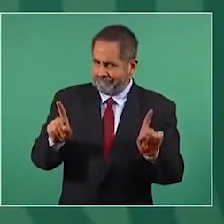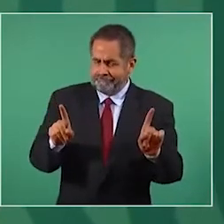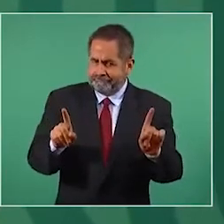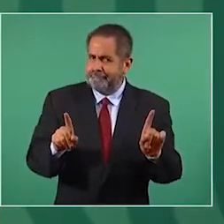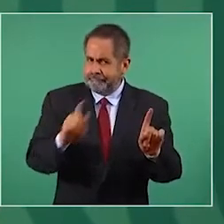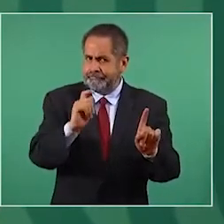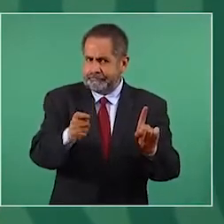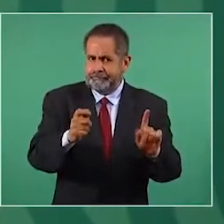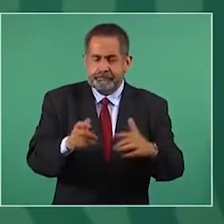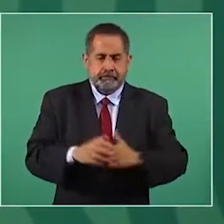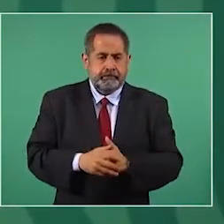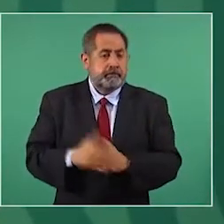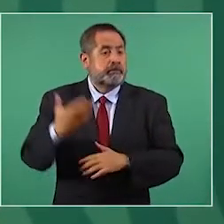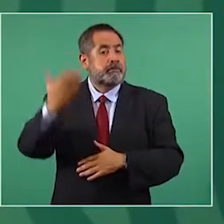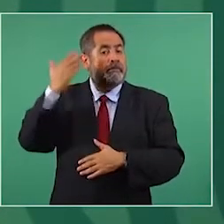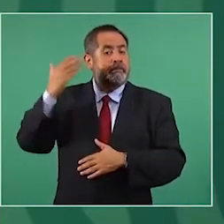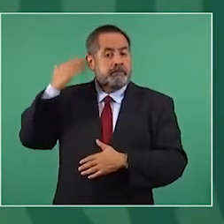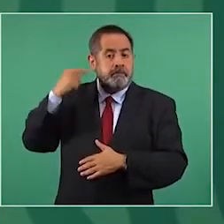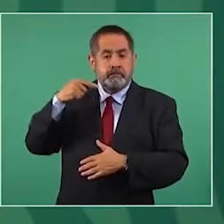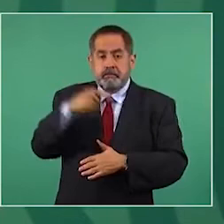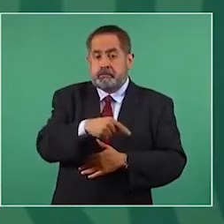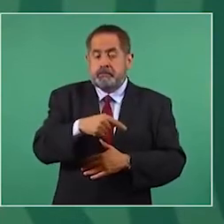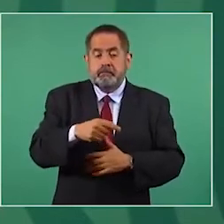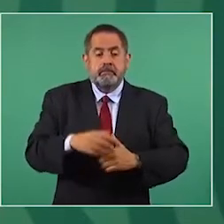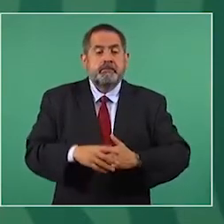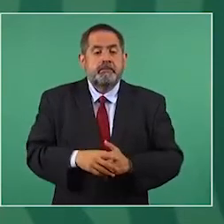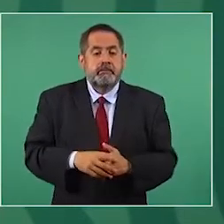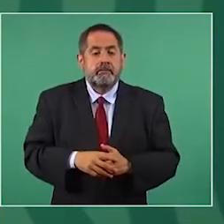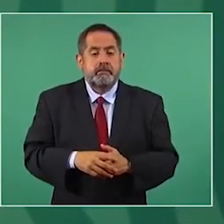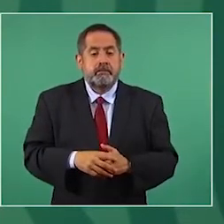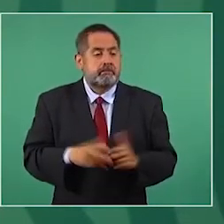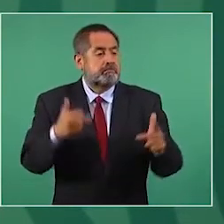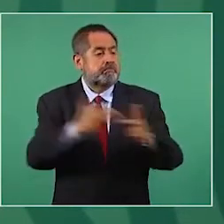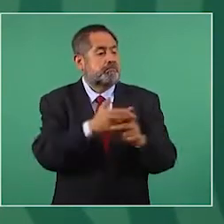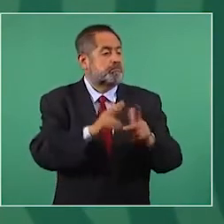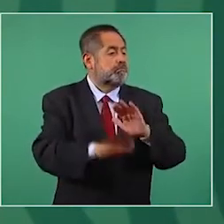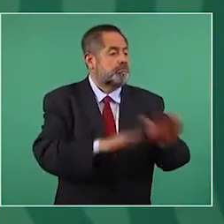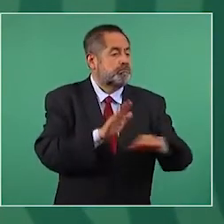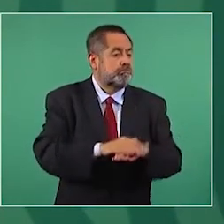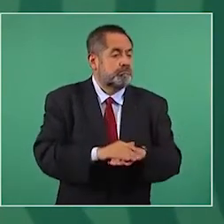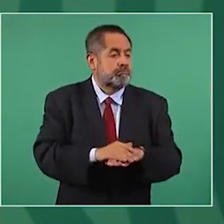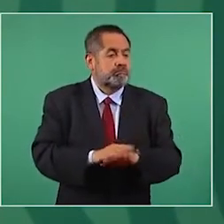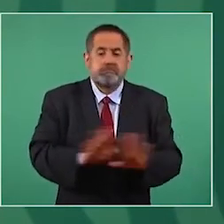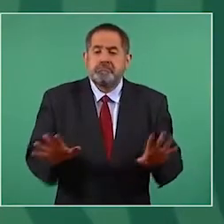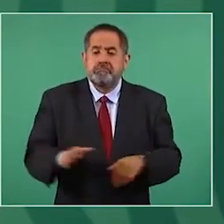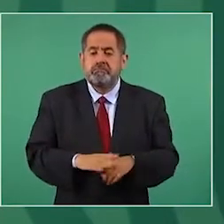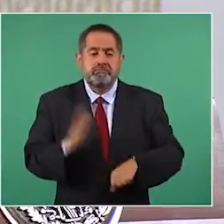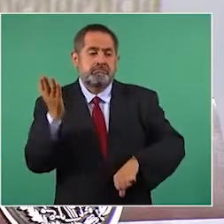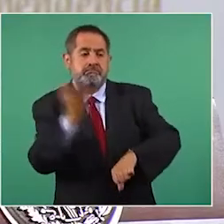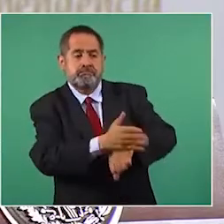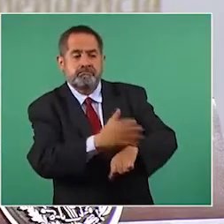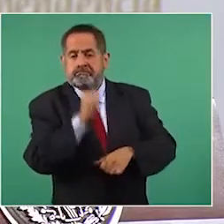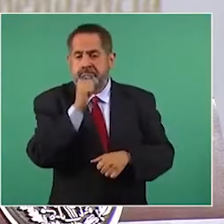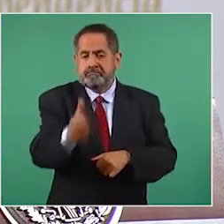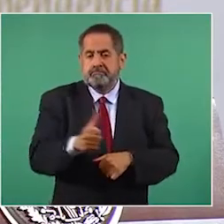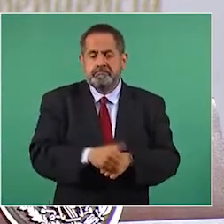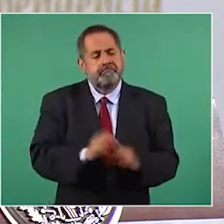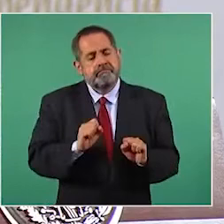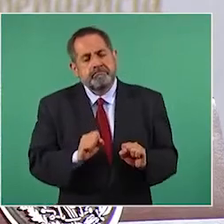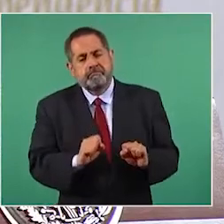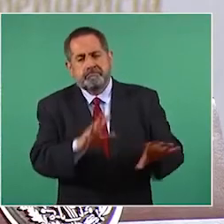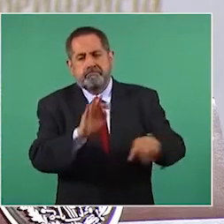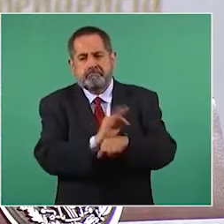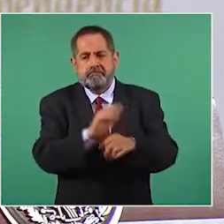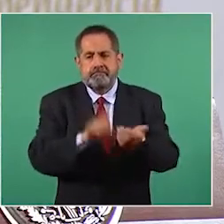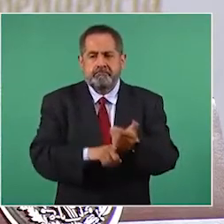porque antes se cometían delitos y no había castigo, había impunidad,